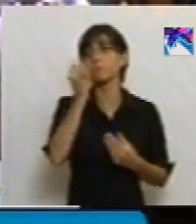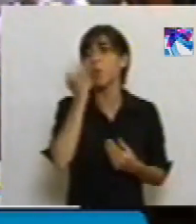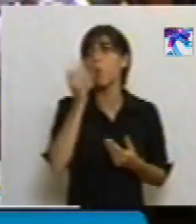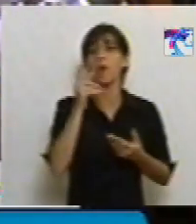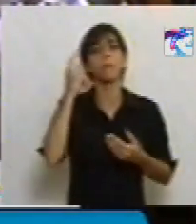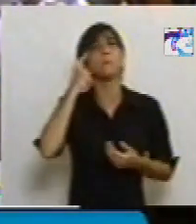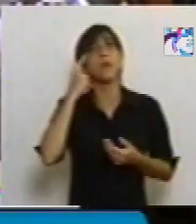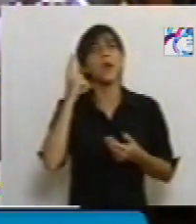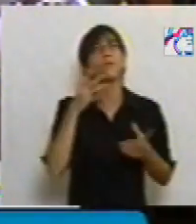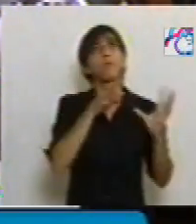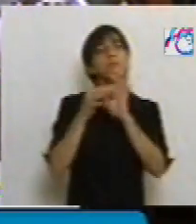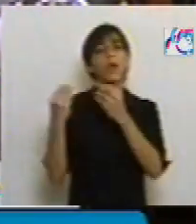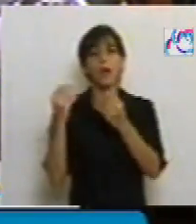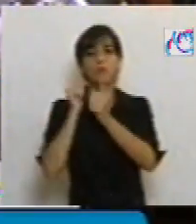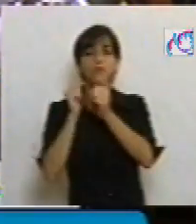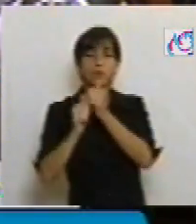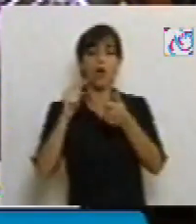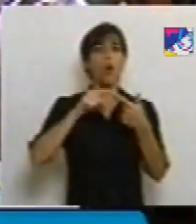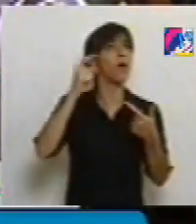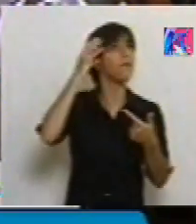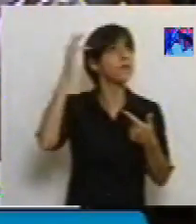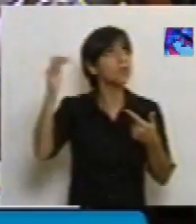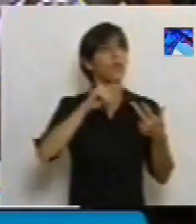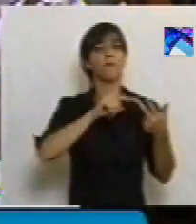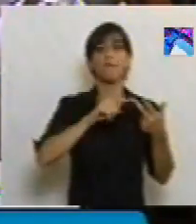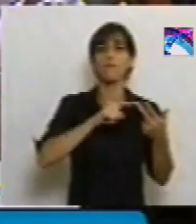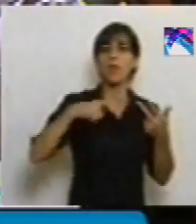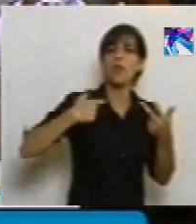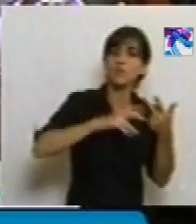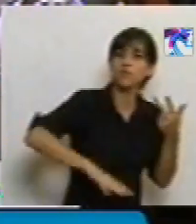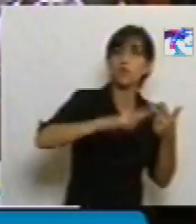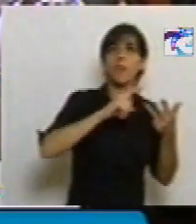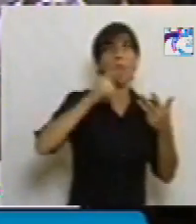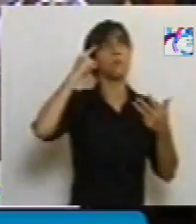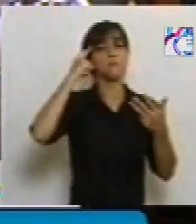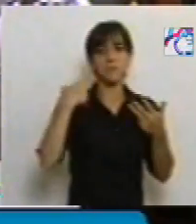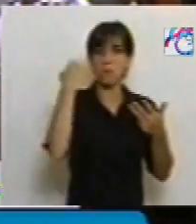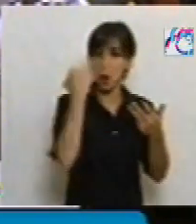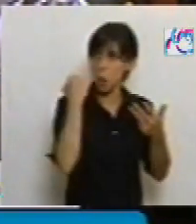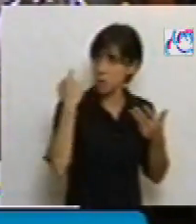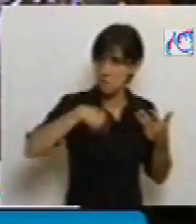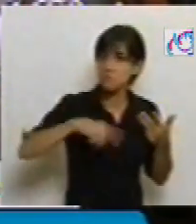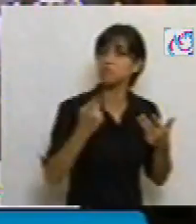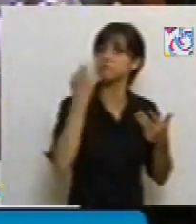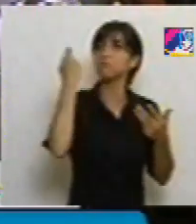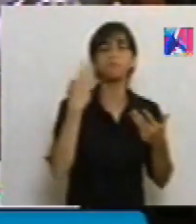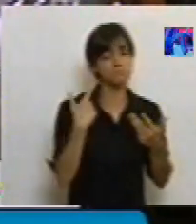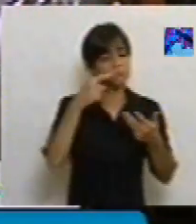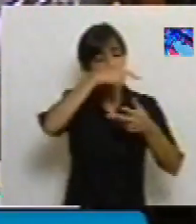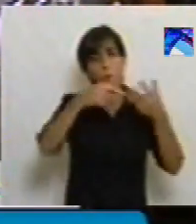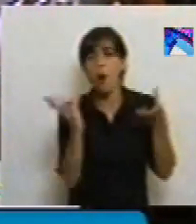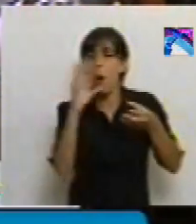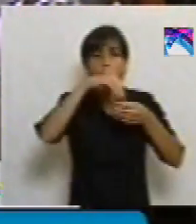histórico, desde lo social. Es una necesidad desde lo económico y esta norma no hace más que